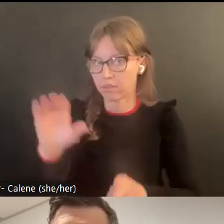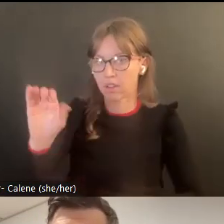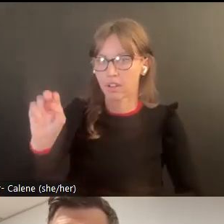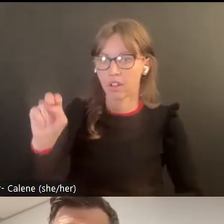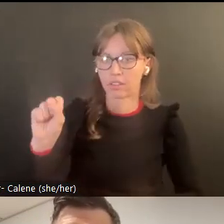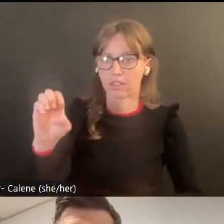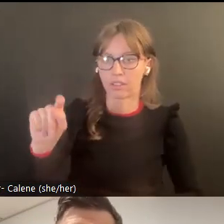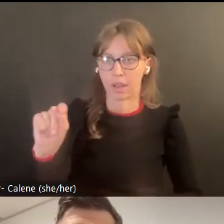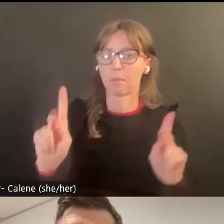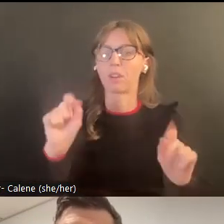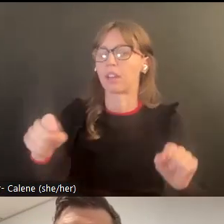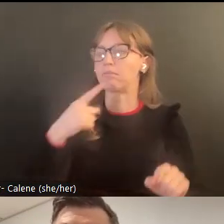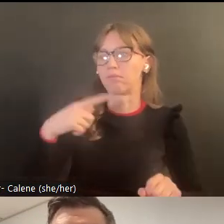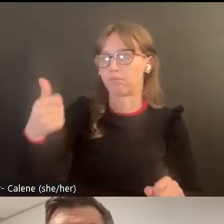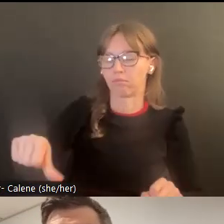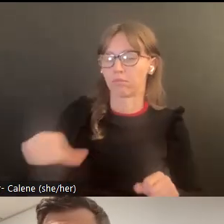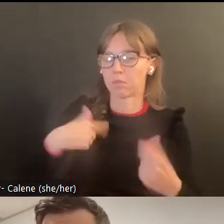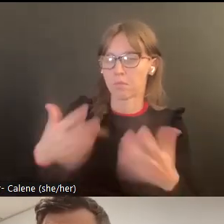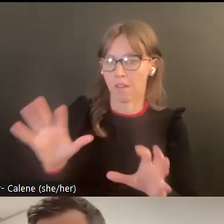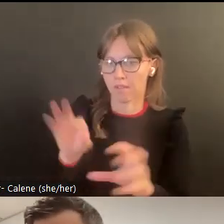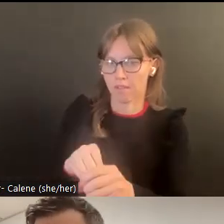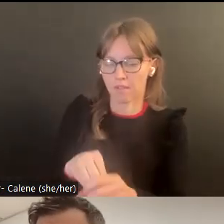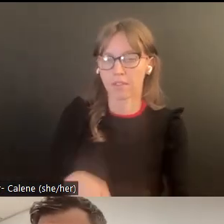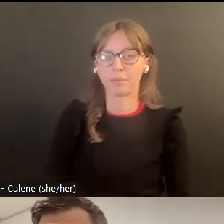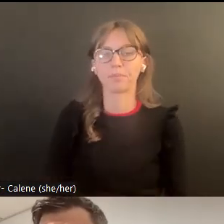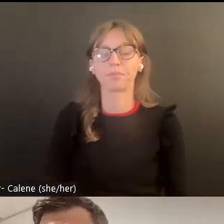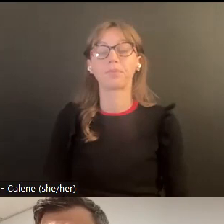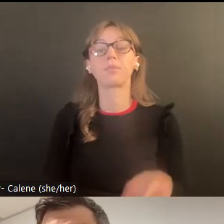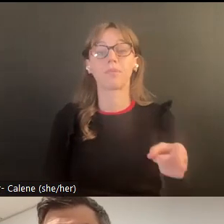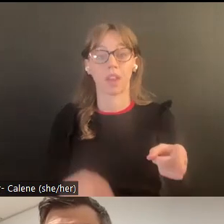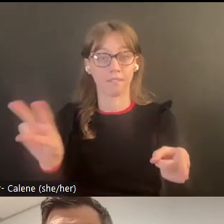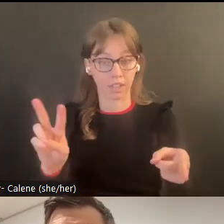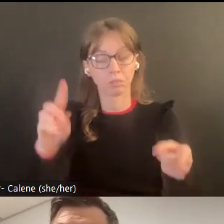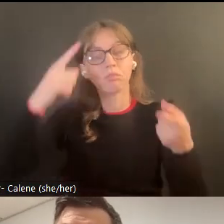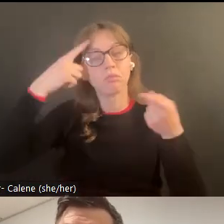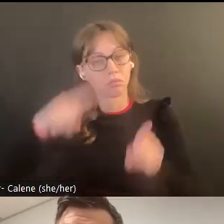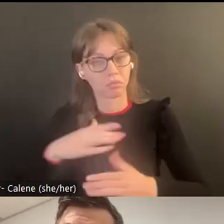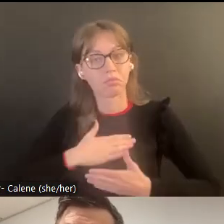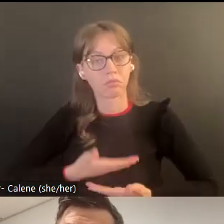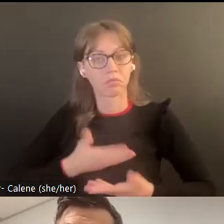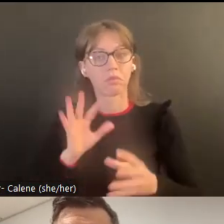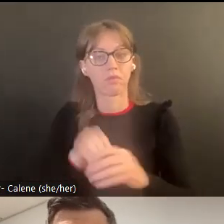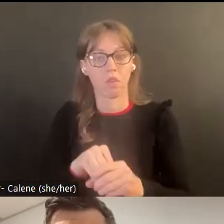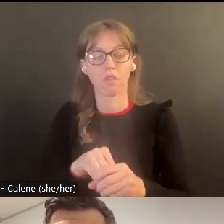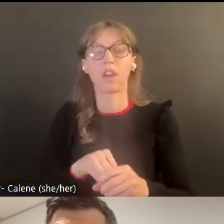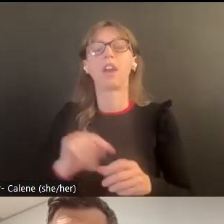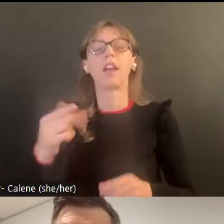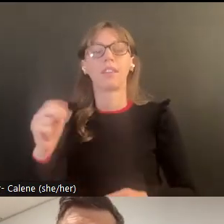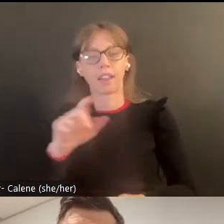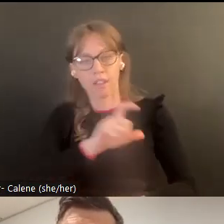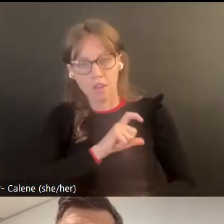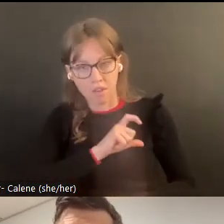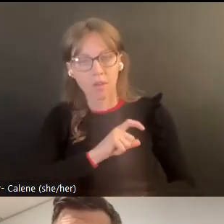a participar en el asesoramiento LAP. Entonces, hay un nivel de consentimiento en este proceso también. Si ellos consienten en hacer el asesoramiento,